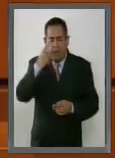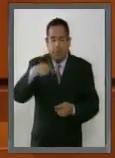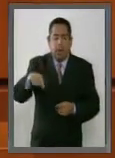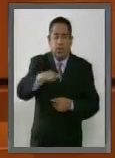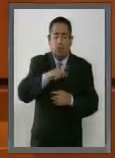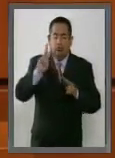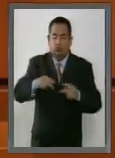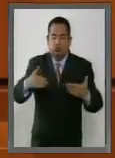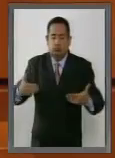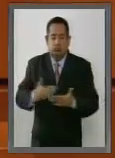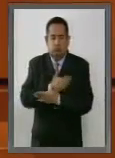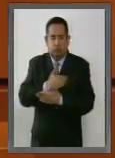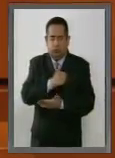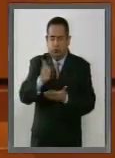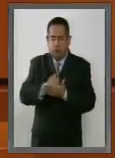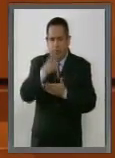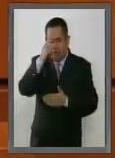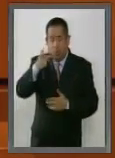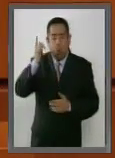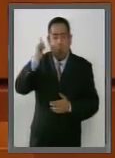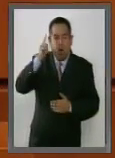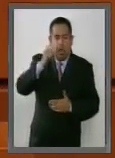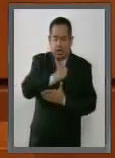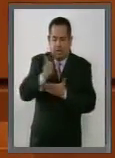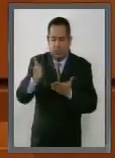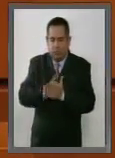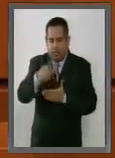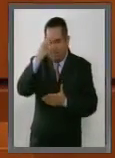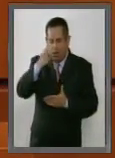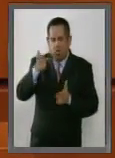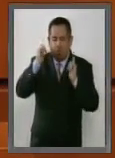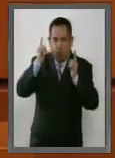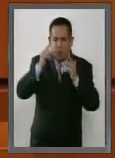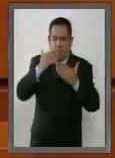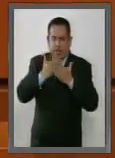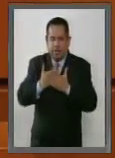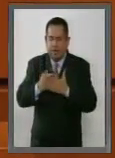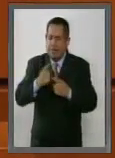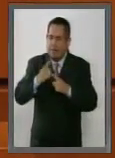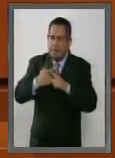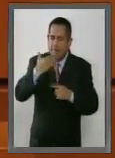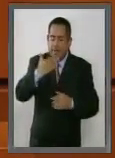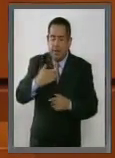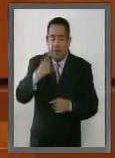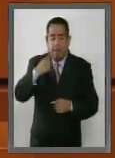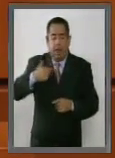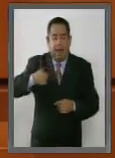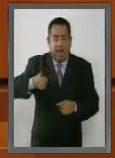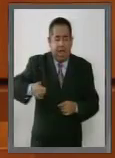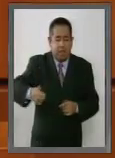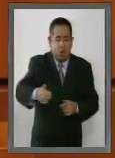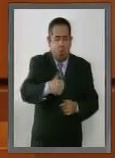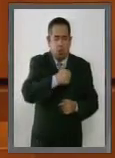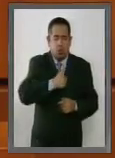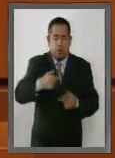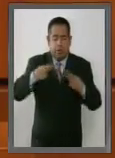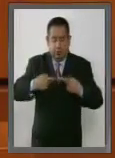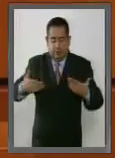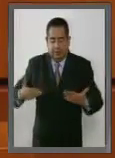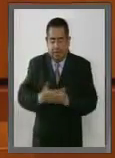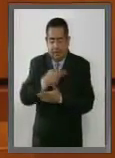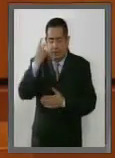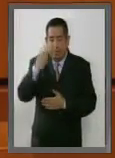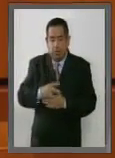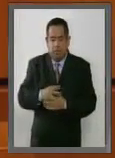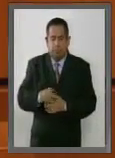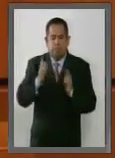los capitalinos. Enhorabuena por la Ciudad de México, enhorabuena por cada uno de los capitalinos.